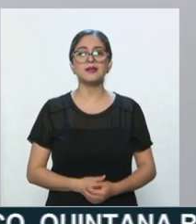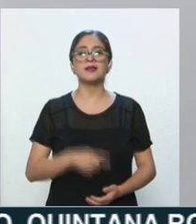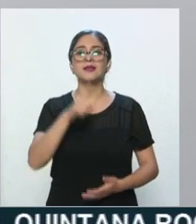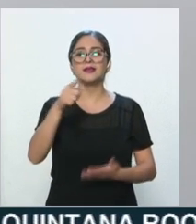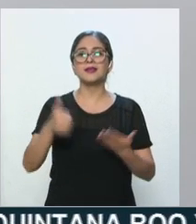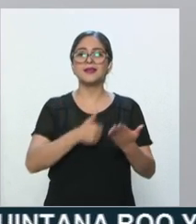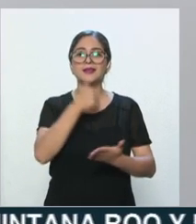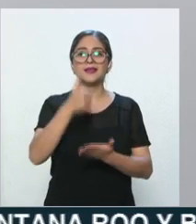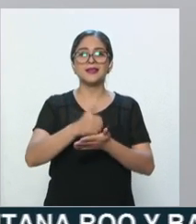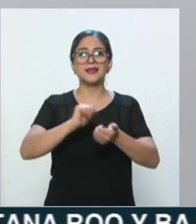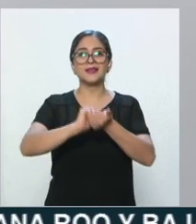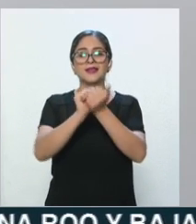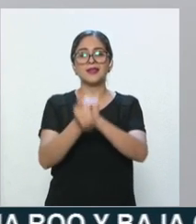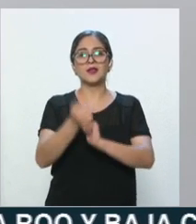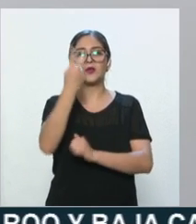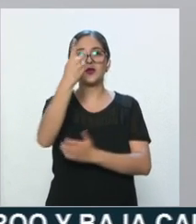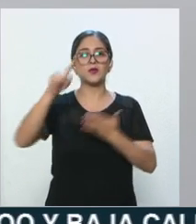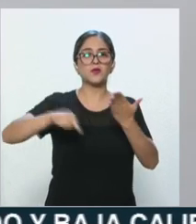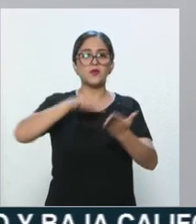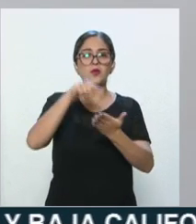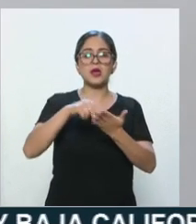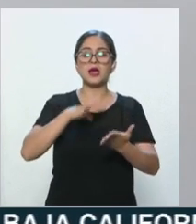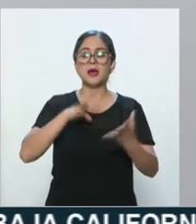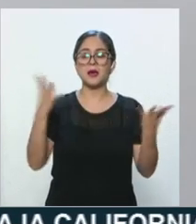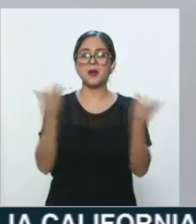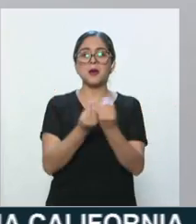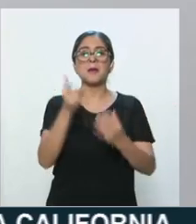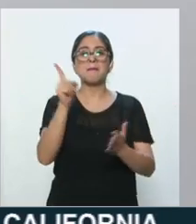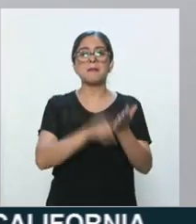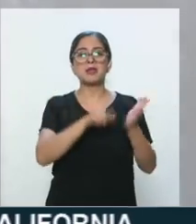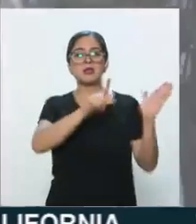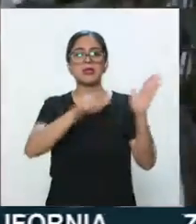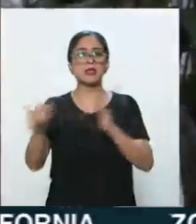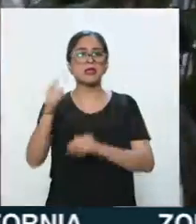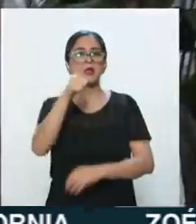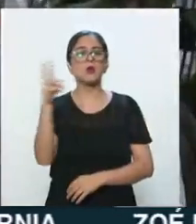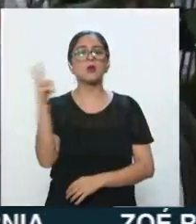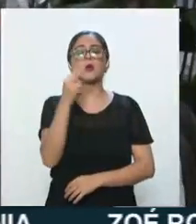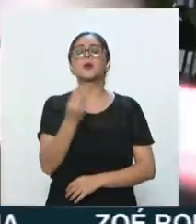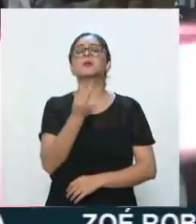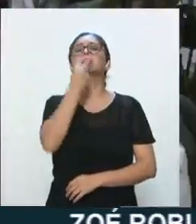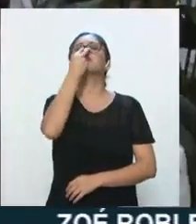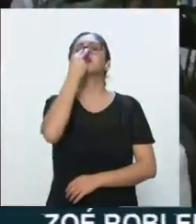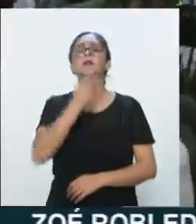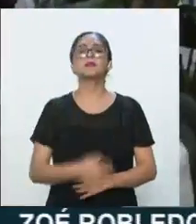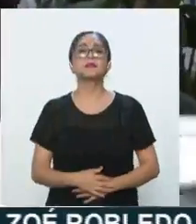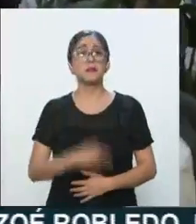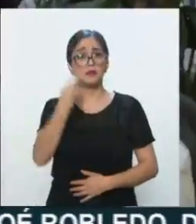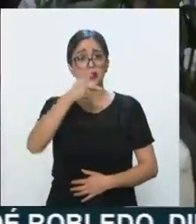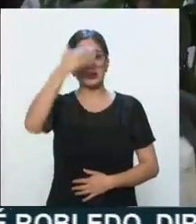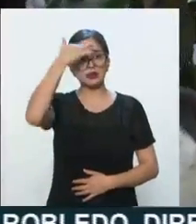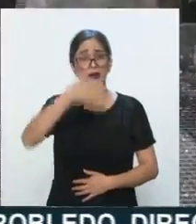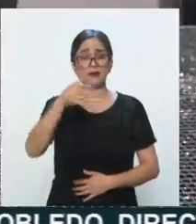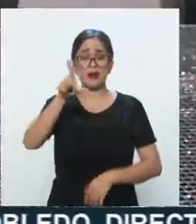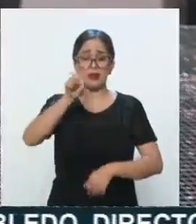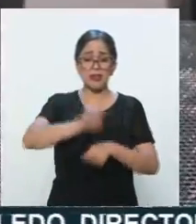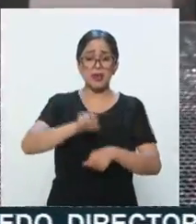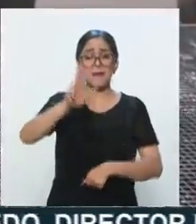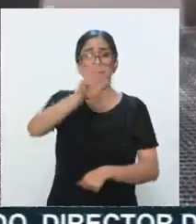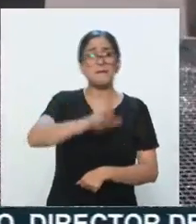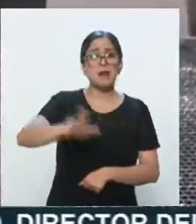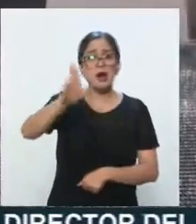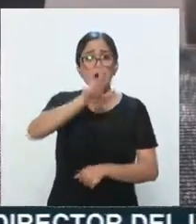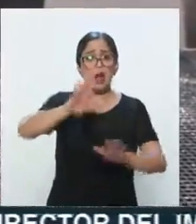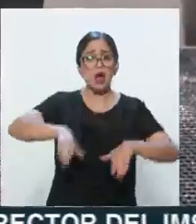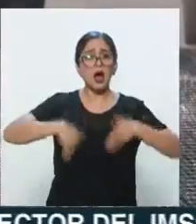con la zona metropolitana, en las dos áreas hay cerca de 1.700 ventiladores. Mientras tanto, desde el martes se instalarán al exterior